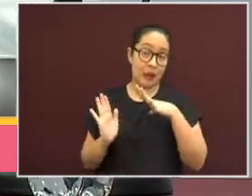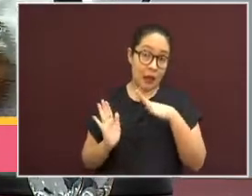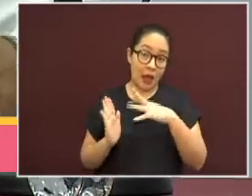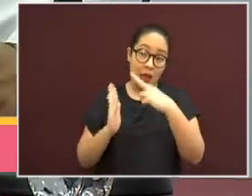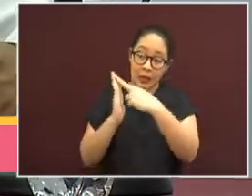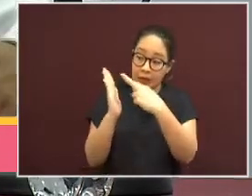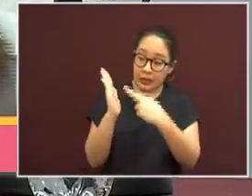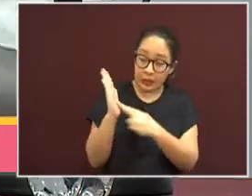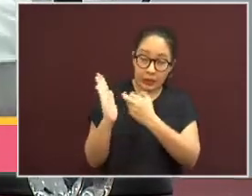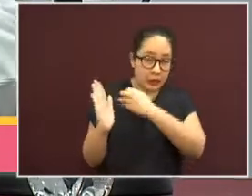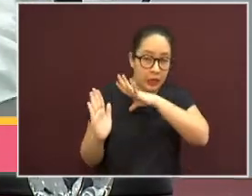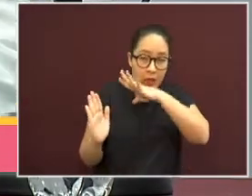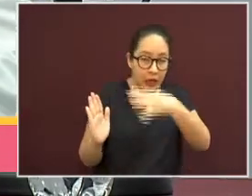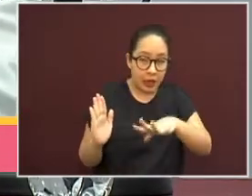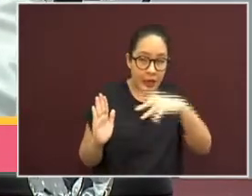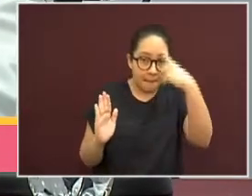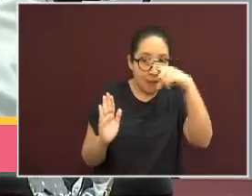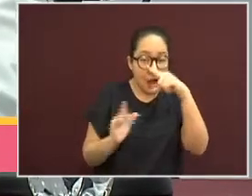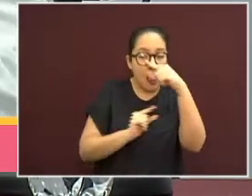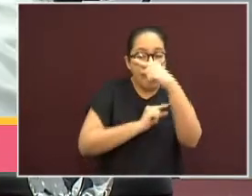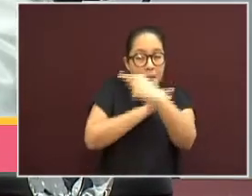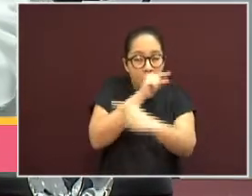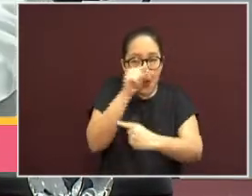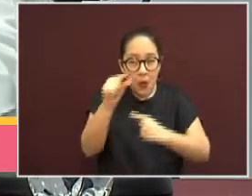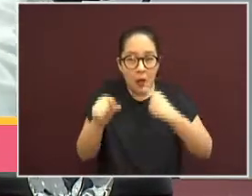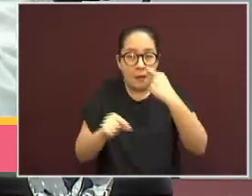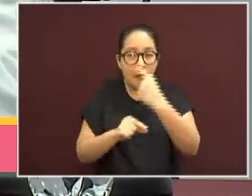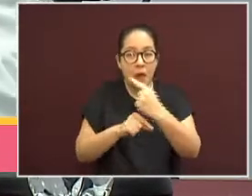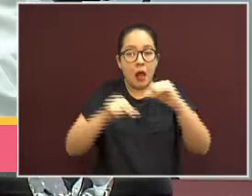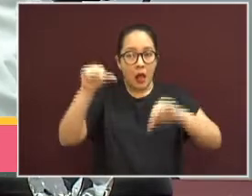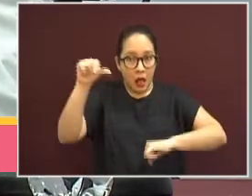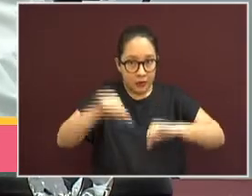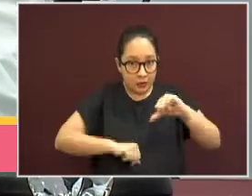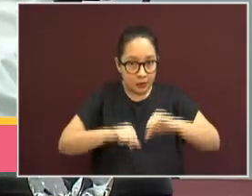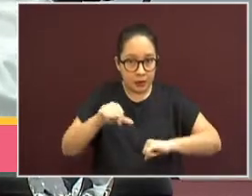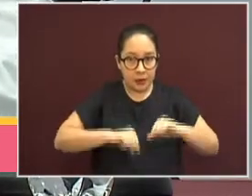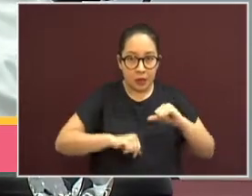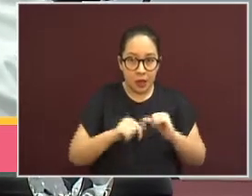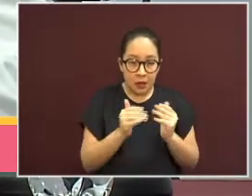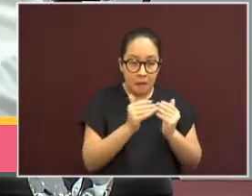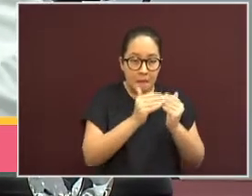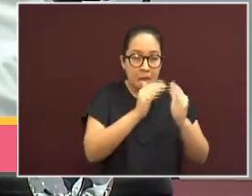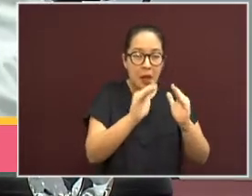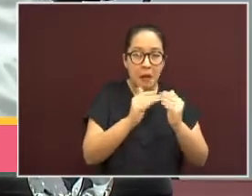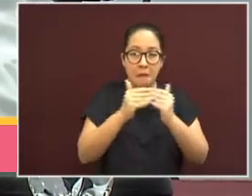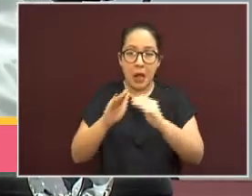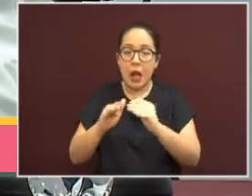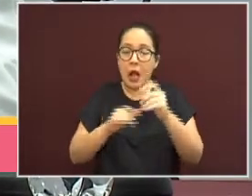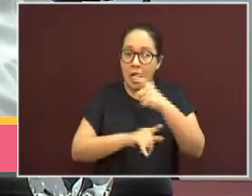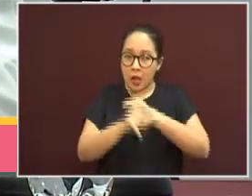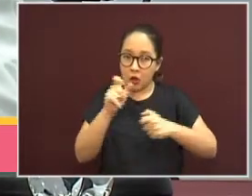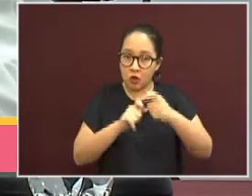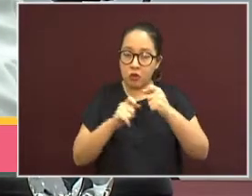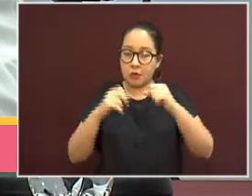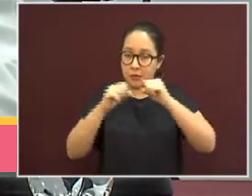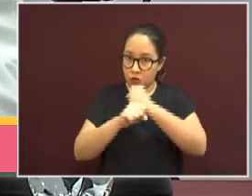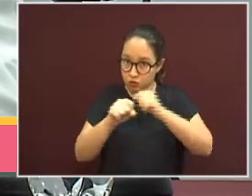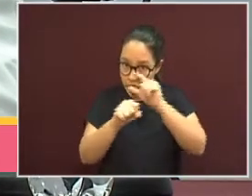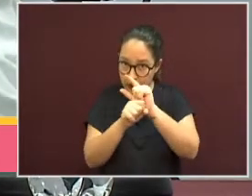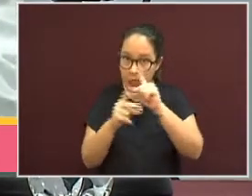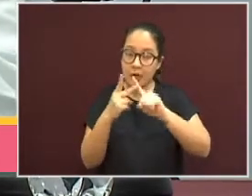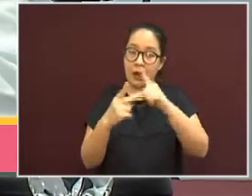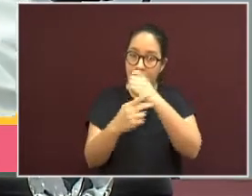generales para reiniciar las actividades económicas, sociales y